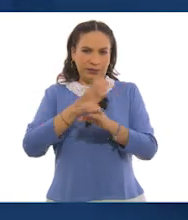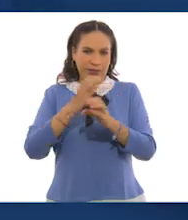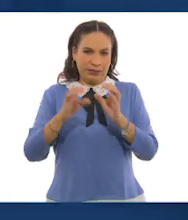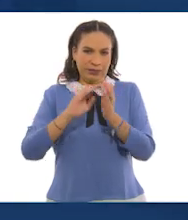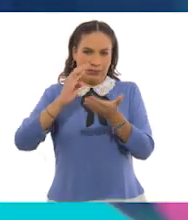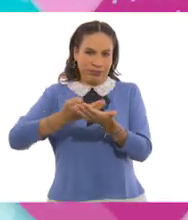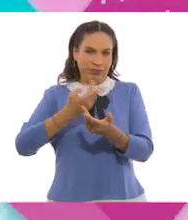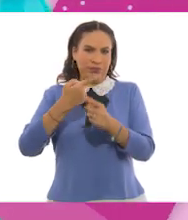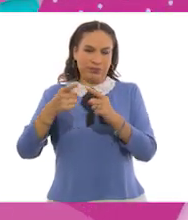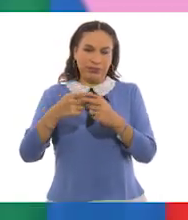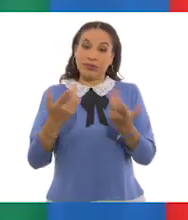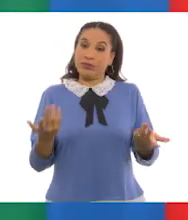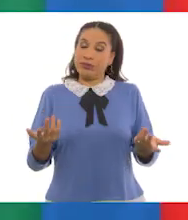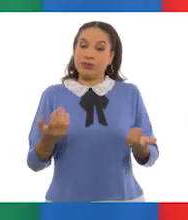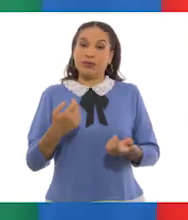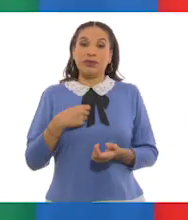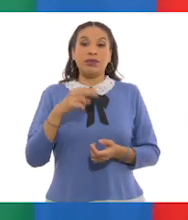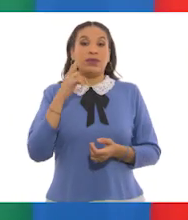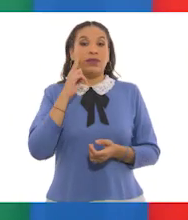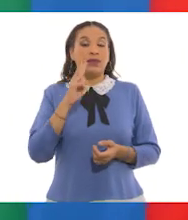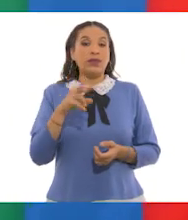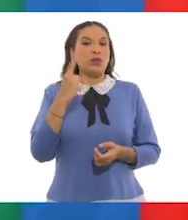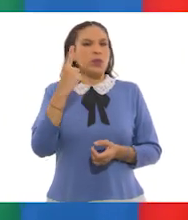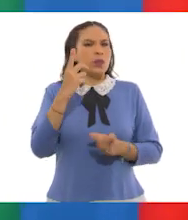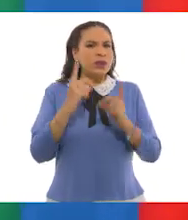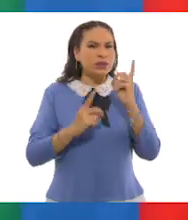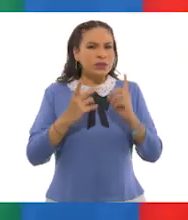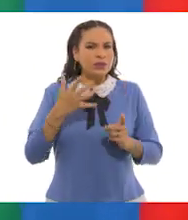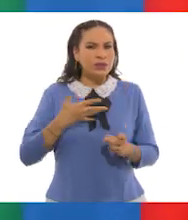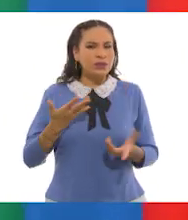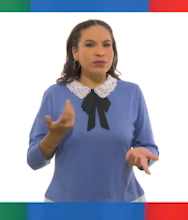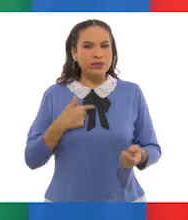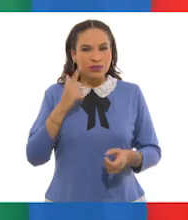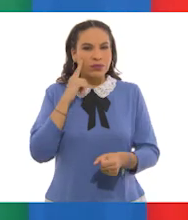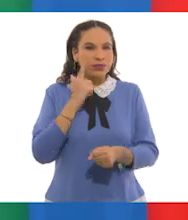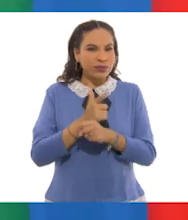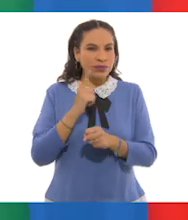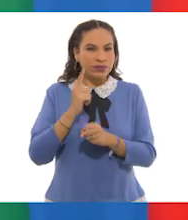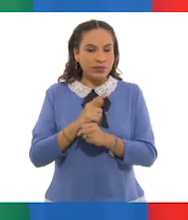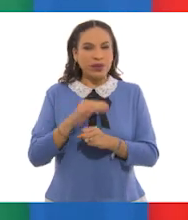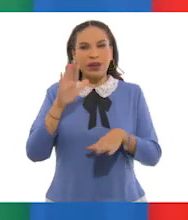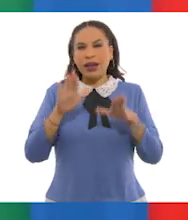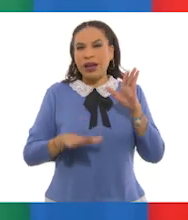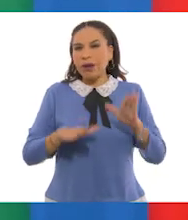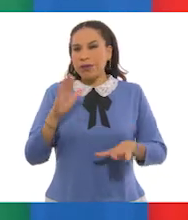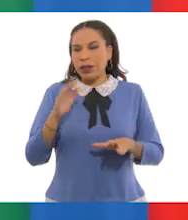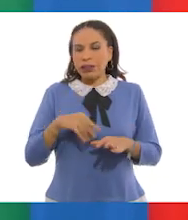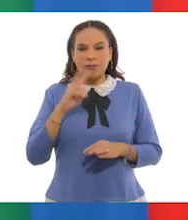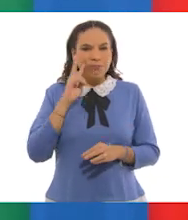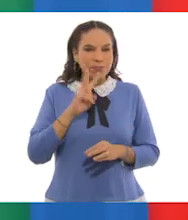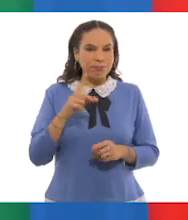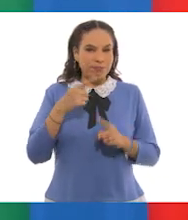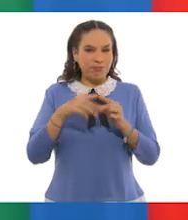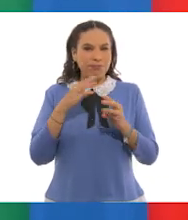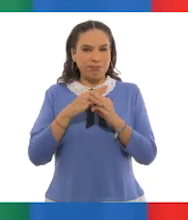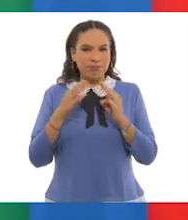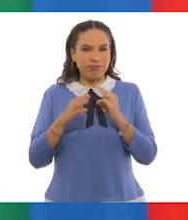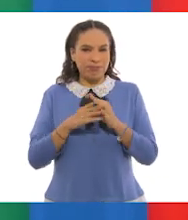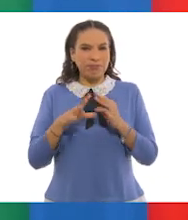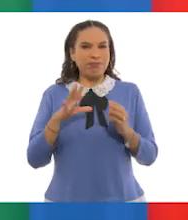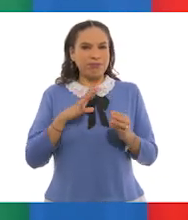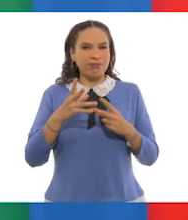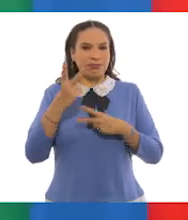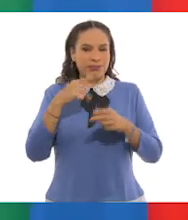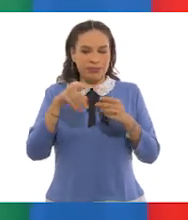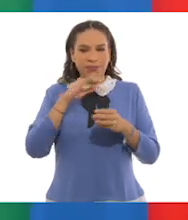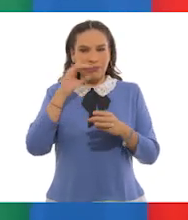Uy, maestra Gaby, a mí me surge una duda. Me doy cuenta que en algunas ocasiones nos referimos a los materiales que echamos